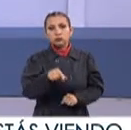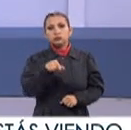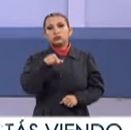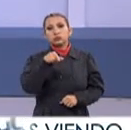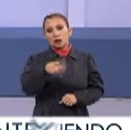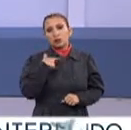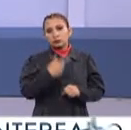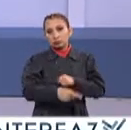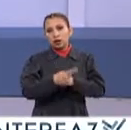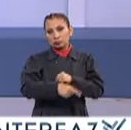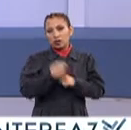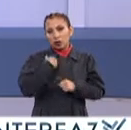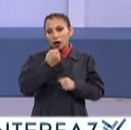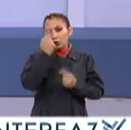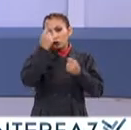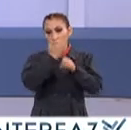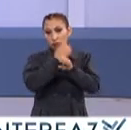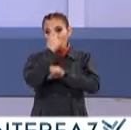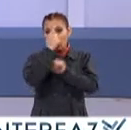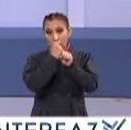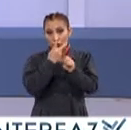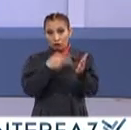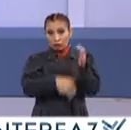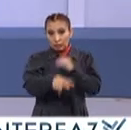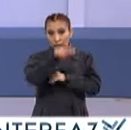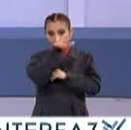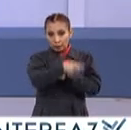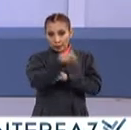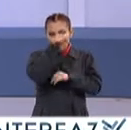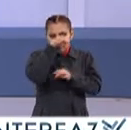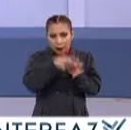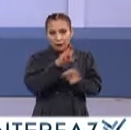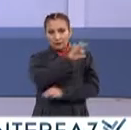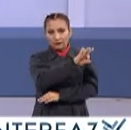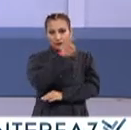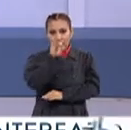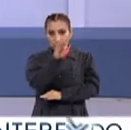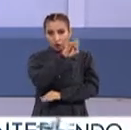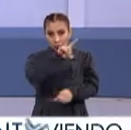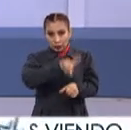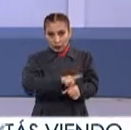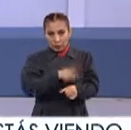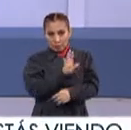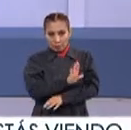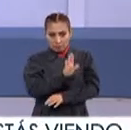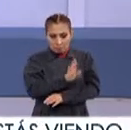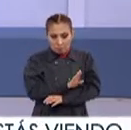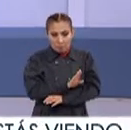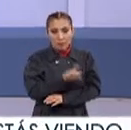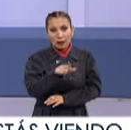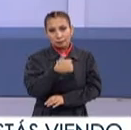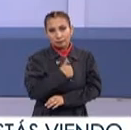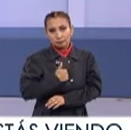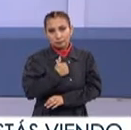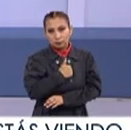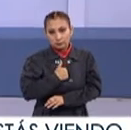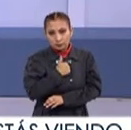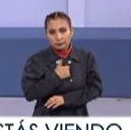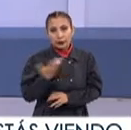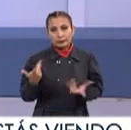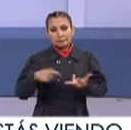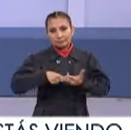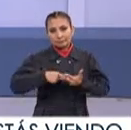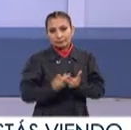afectan a varios estados Hace un año, en 2017, justo una fecha, un día como hoy Lamentablemente se